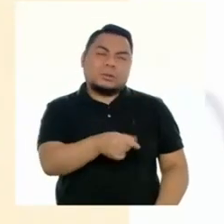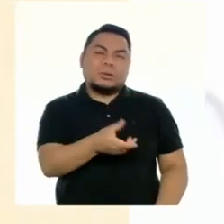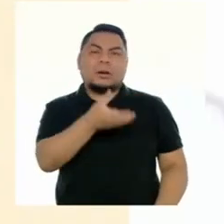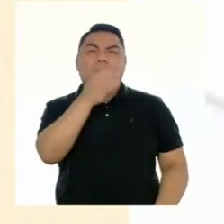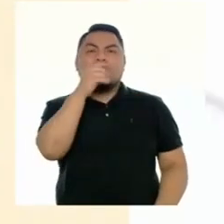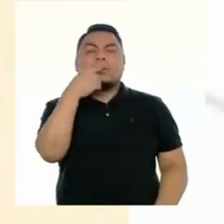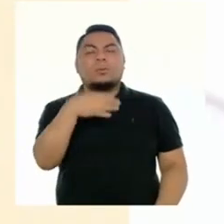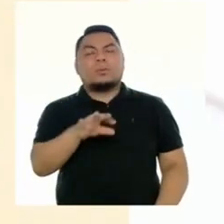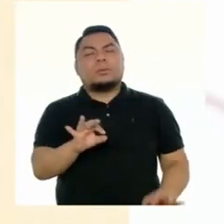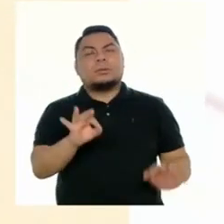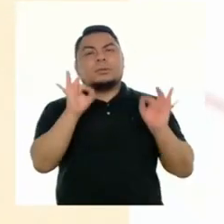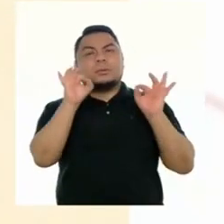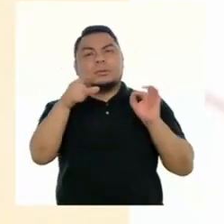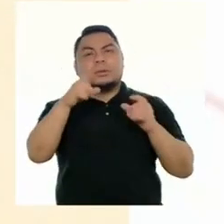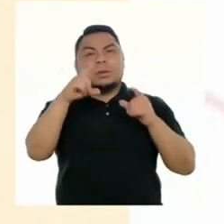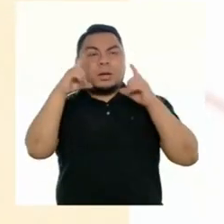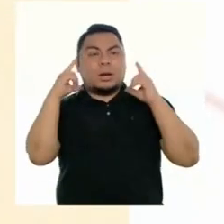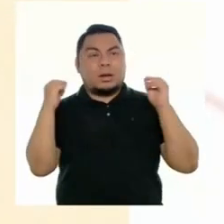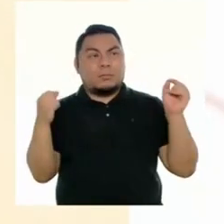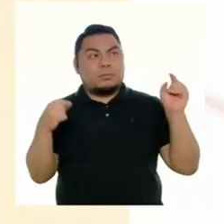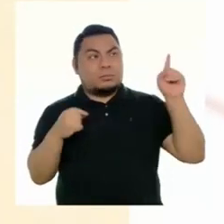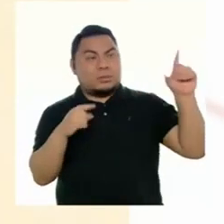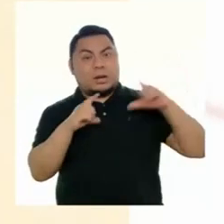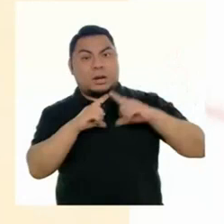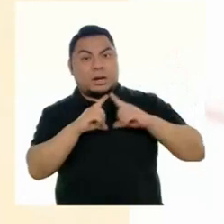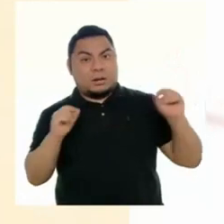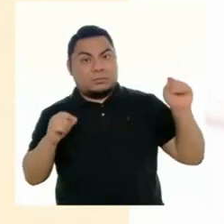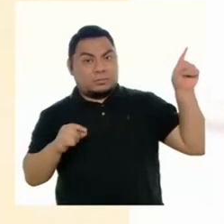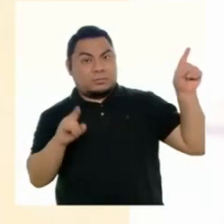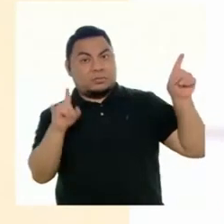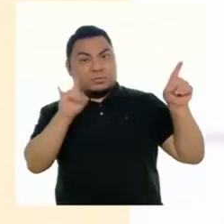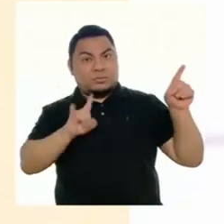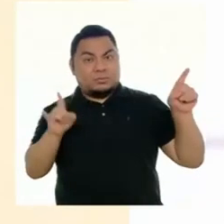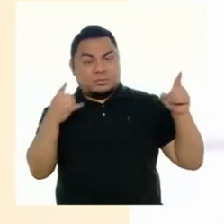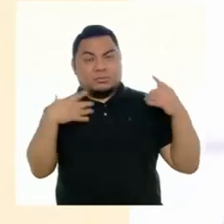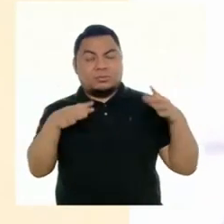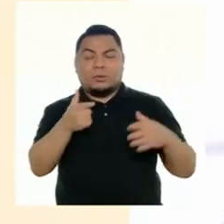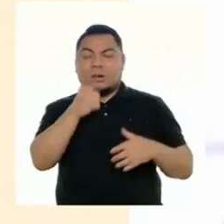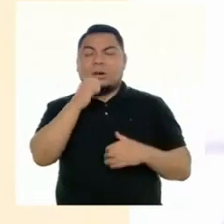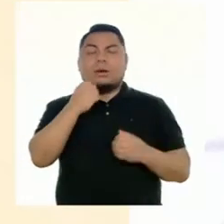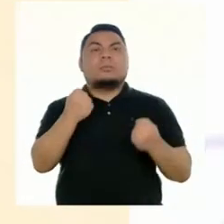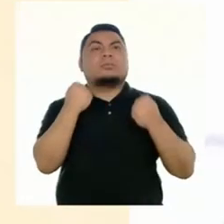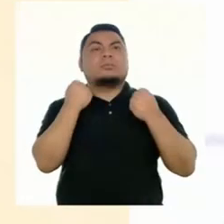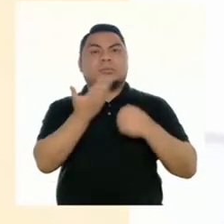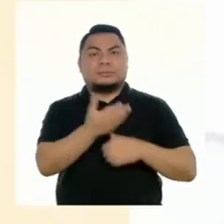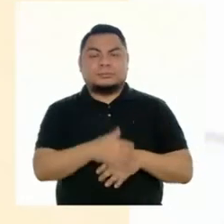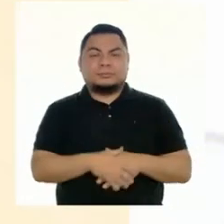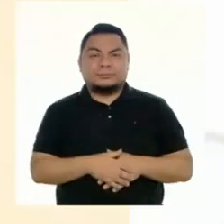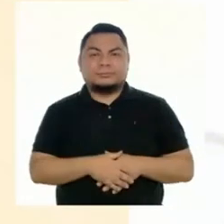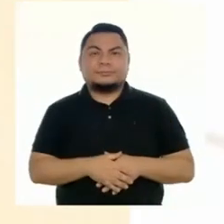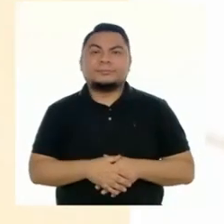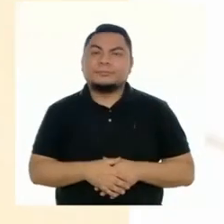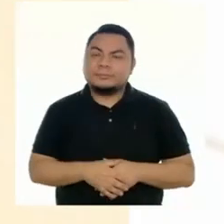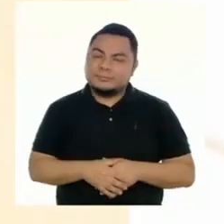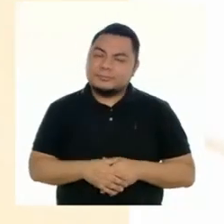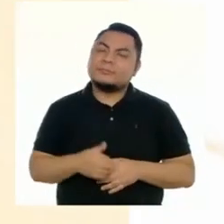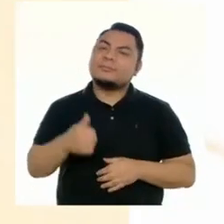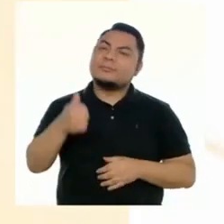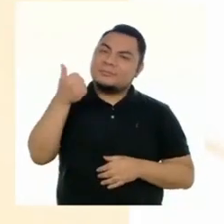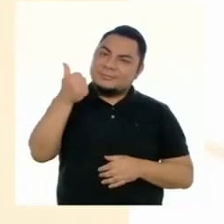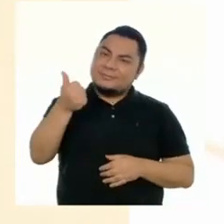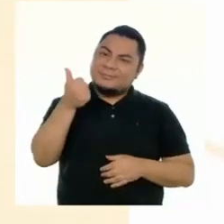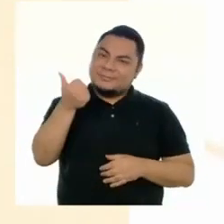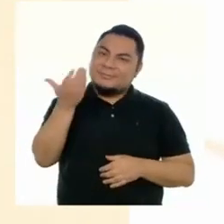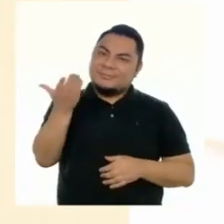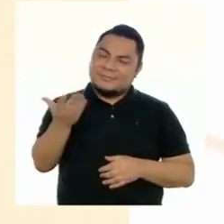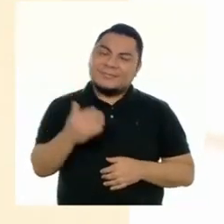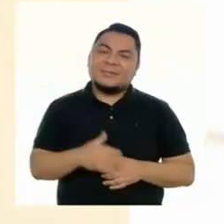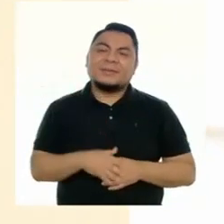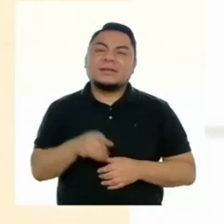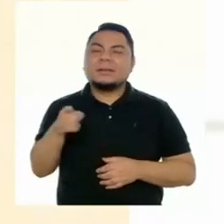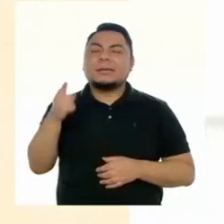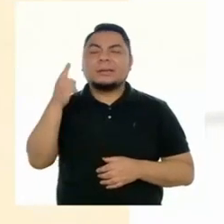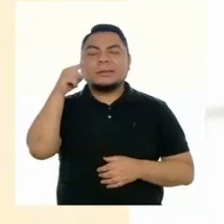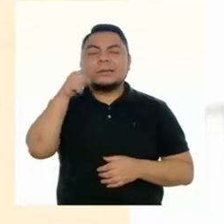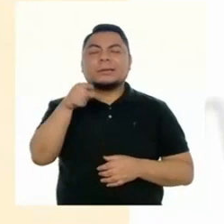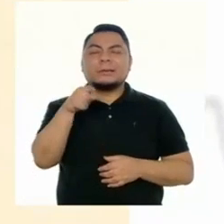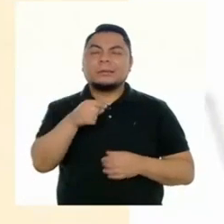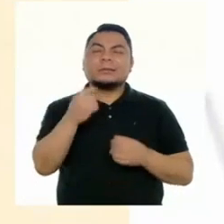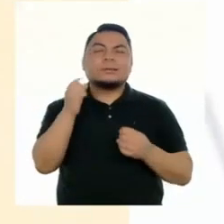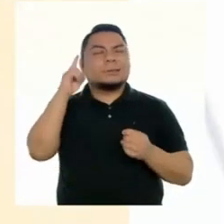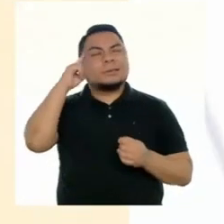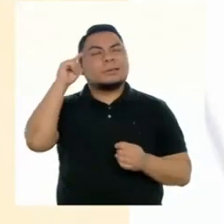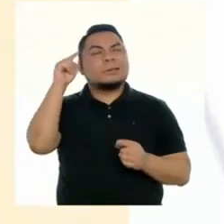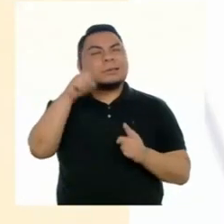considerado estrella en el Japón y que es usado como energizante. Muy bien, Miluska. ¿Cuál es idea clave del texto?